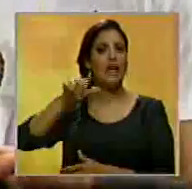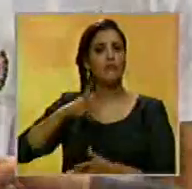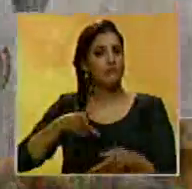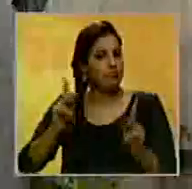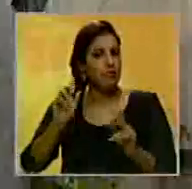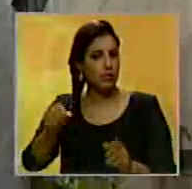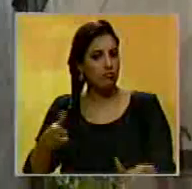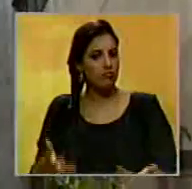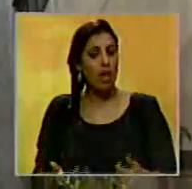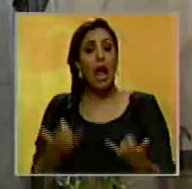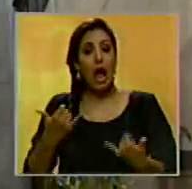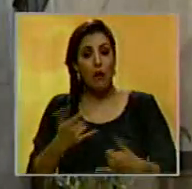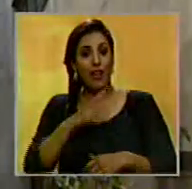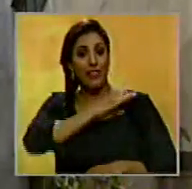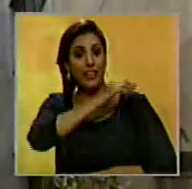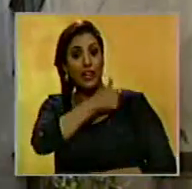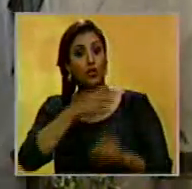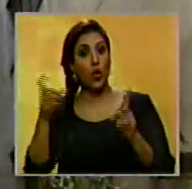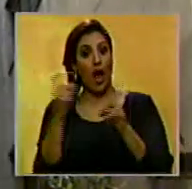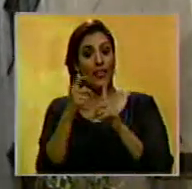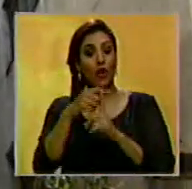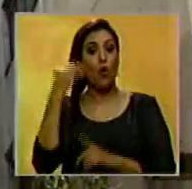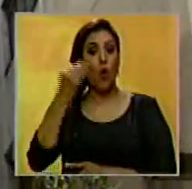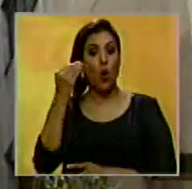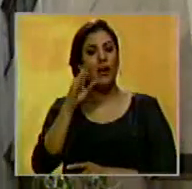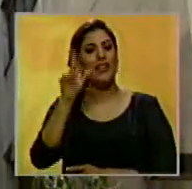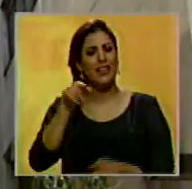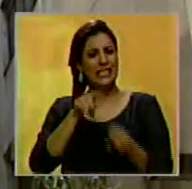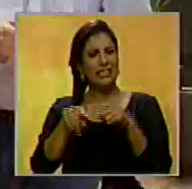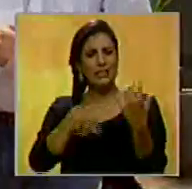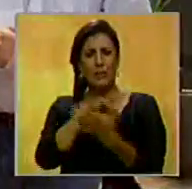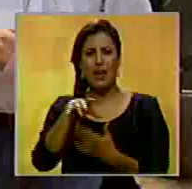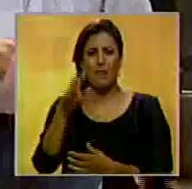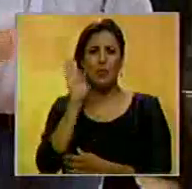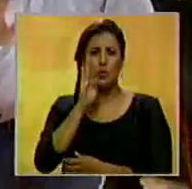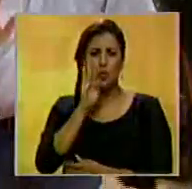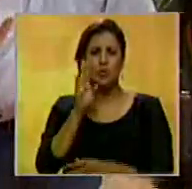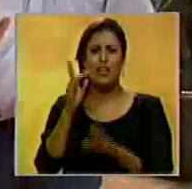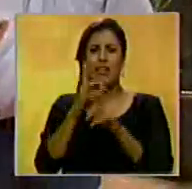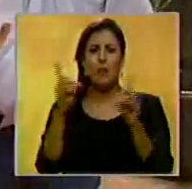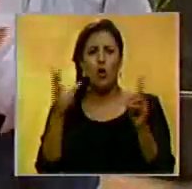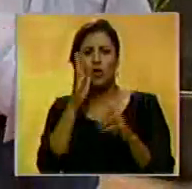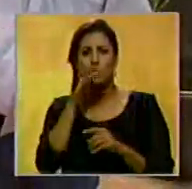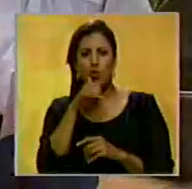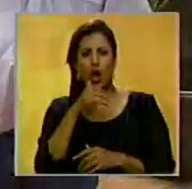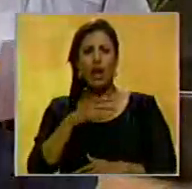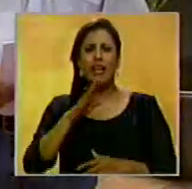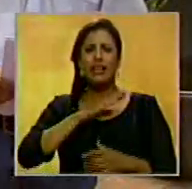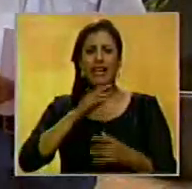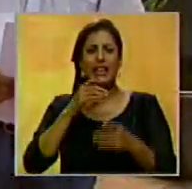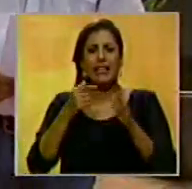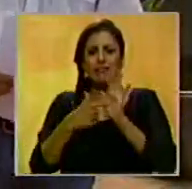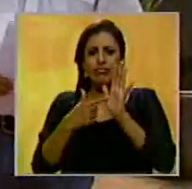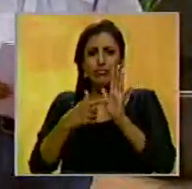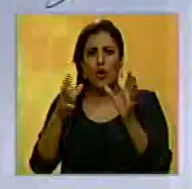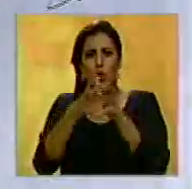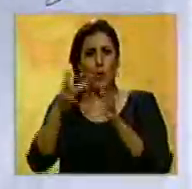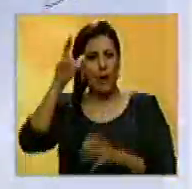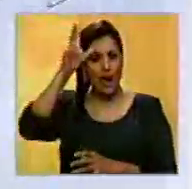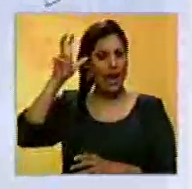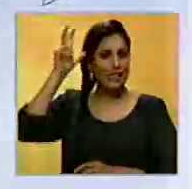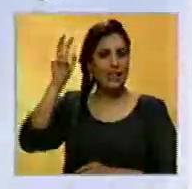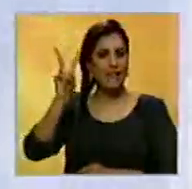La Dirección Nacional Juvenil de Acción Democrática también criticó el papel gris y antidemocrático y complaciente que ha desempeñado la canciller